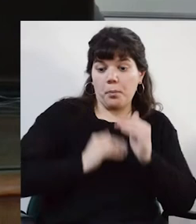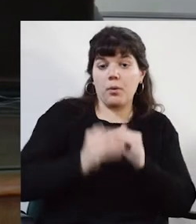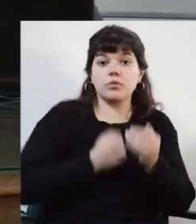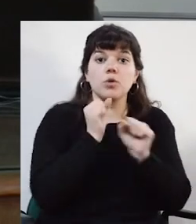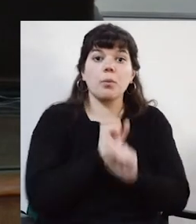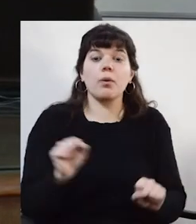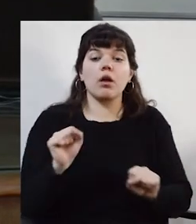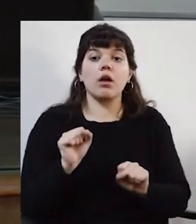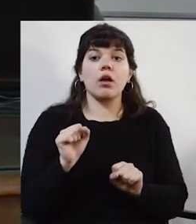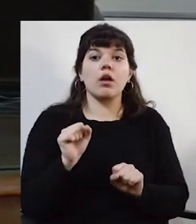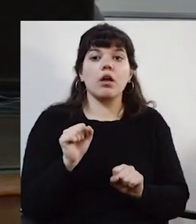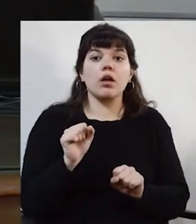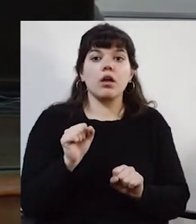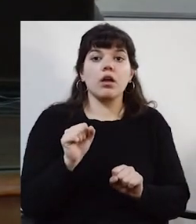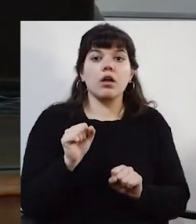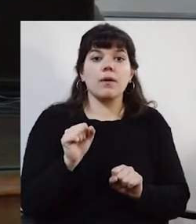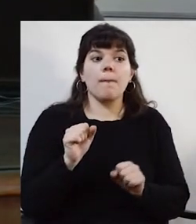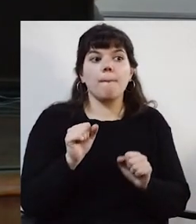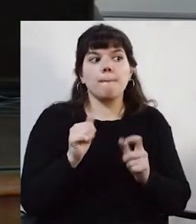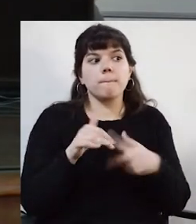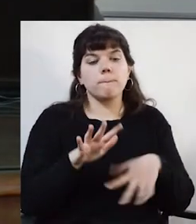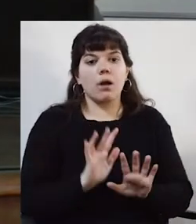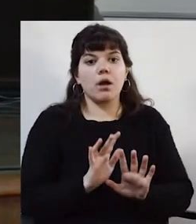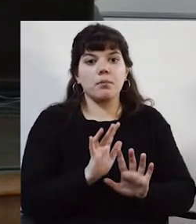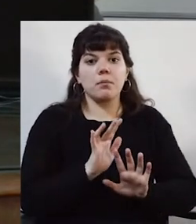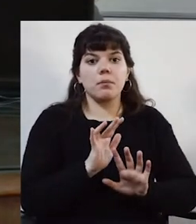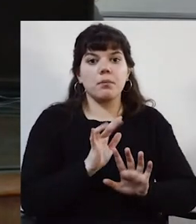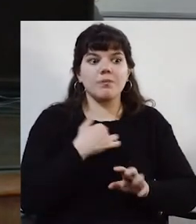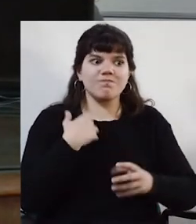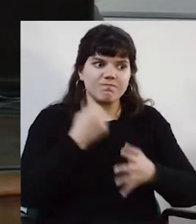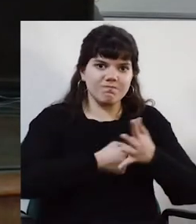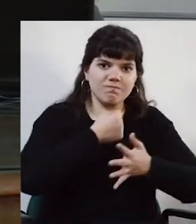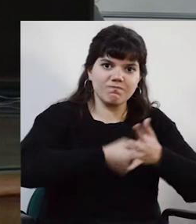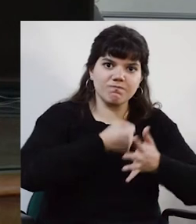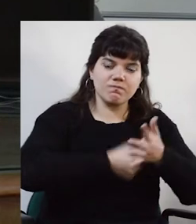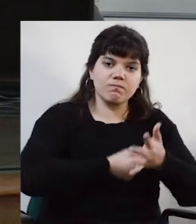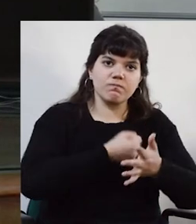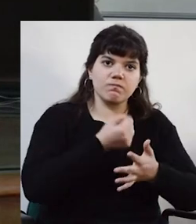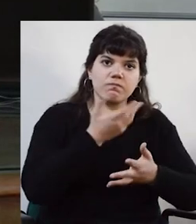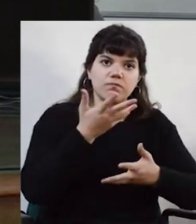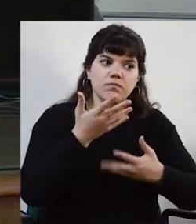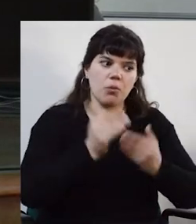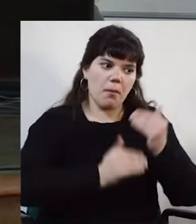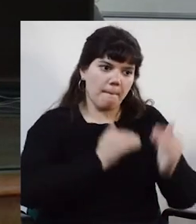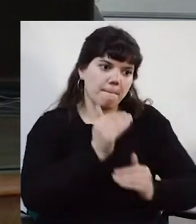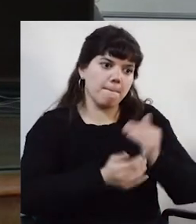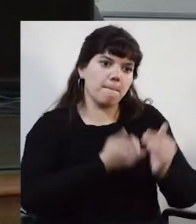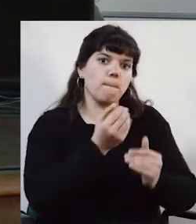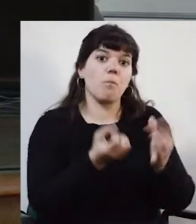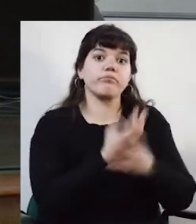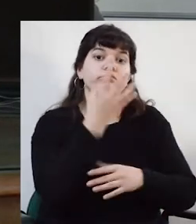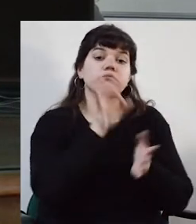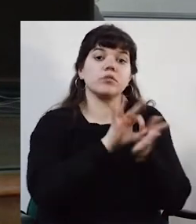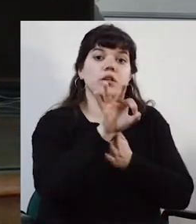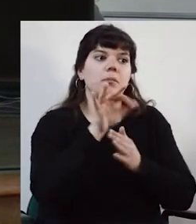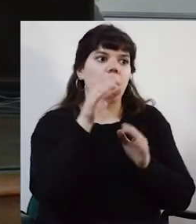por el cual probablemente estamos tratando de desarrollar un nuevo sistema de